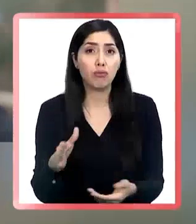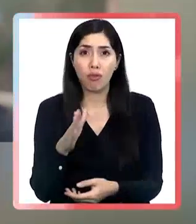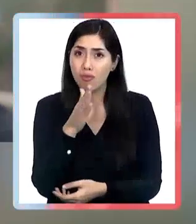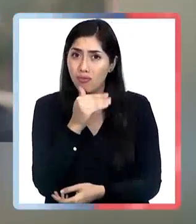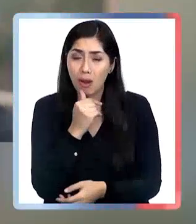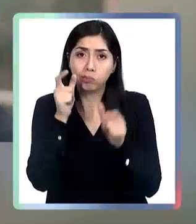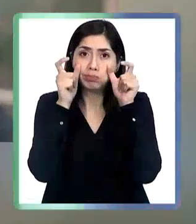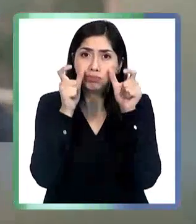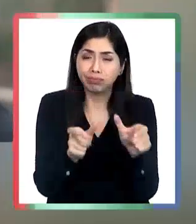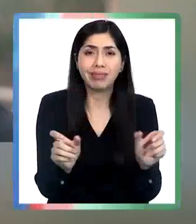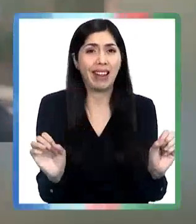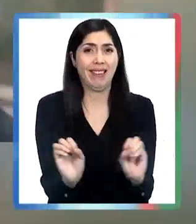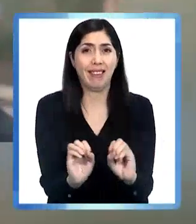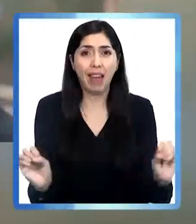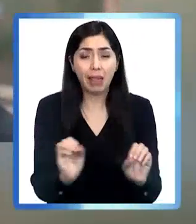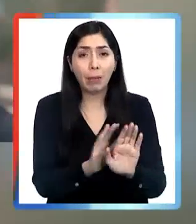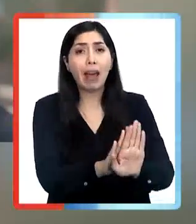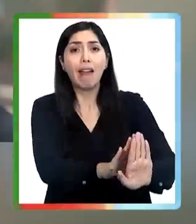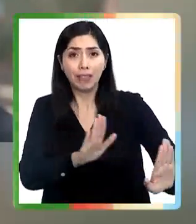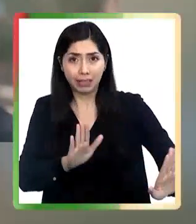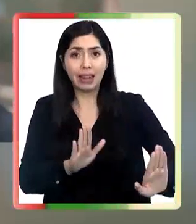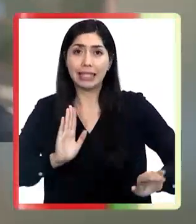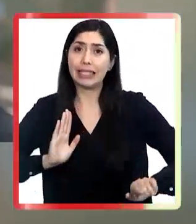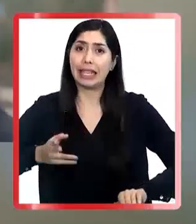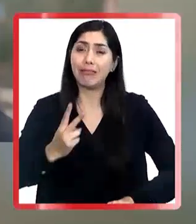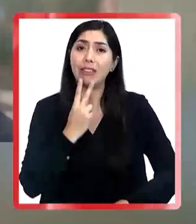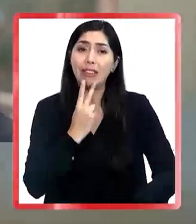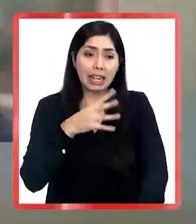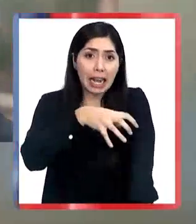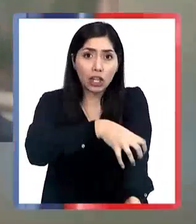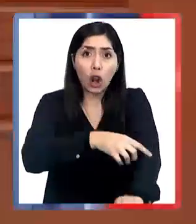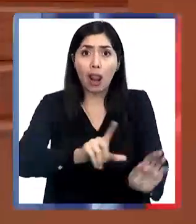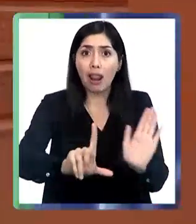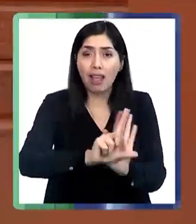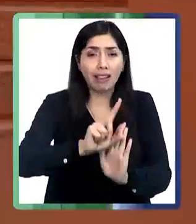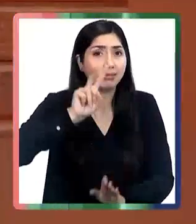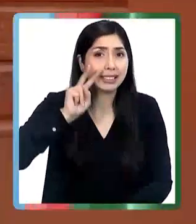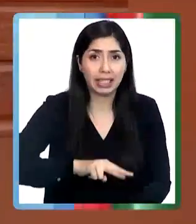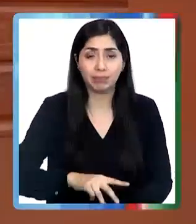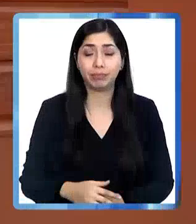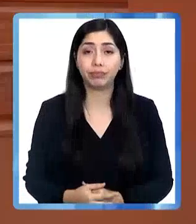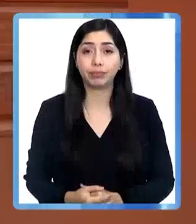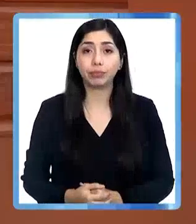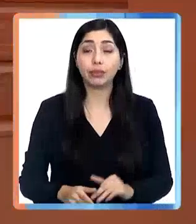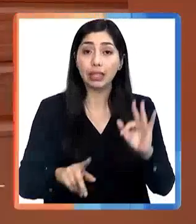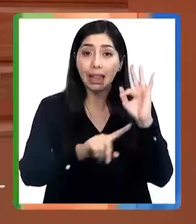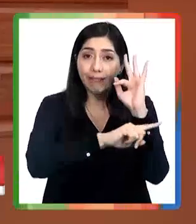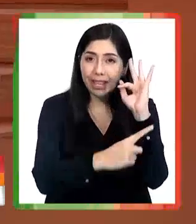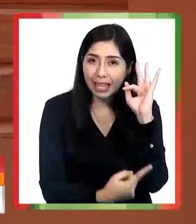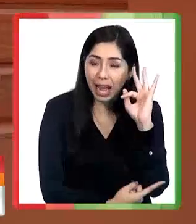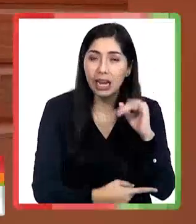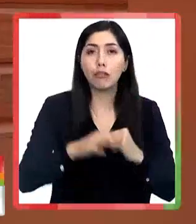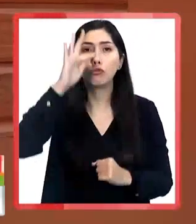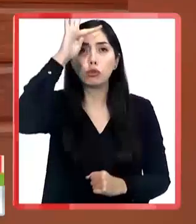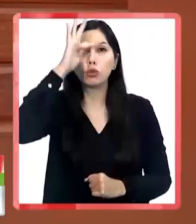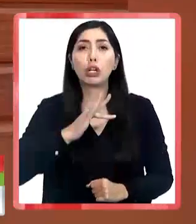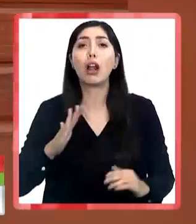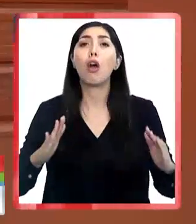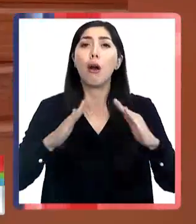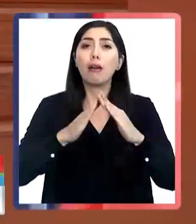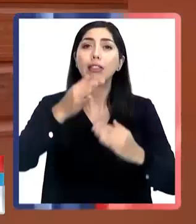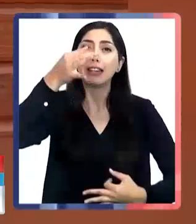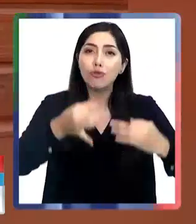lo que se debe hacer para evitar que sigamos viviendo en una región sin ley. Los fiscales, los funcionarios del tribunal,